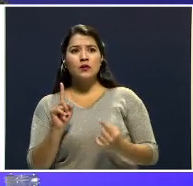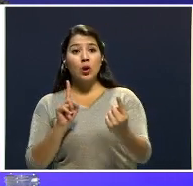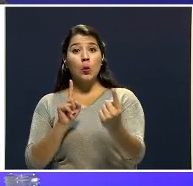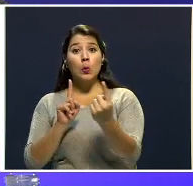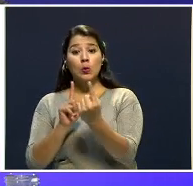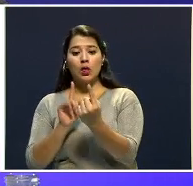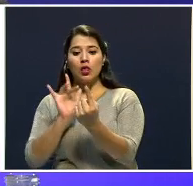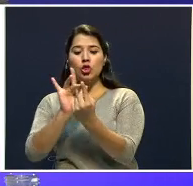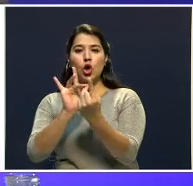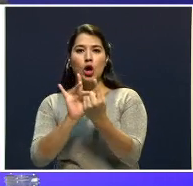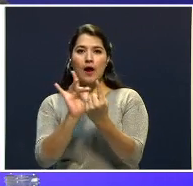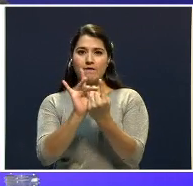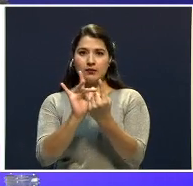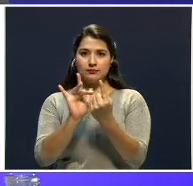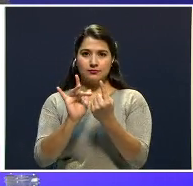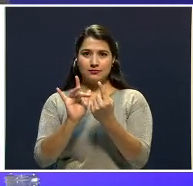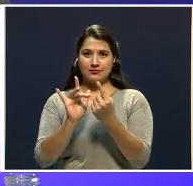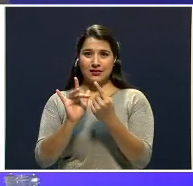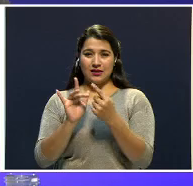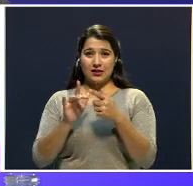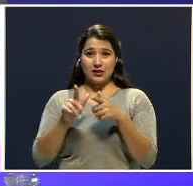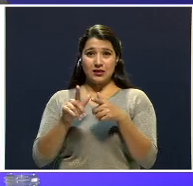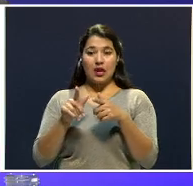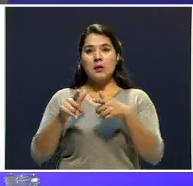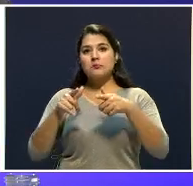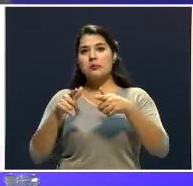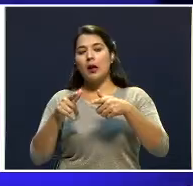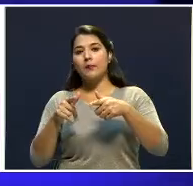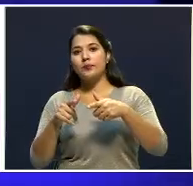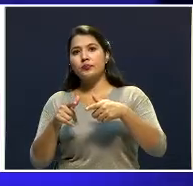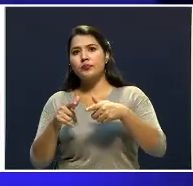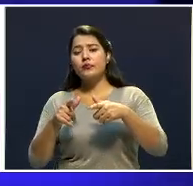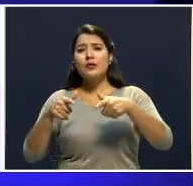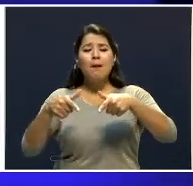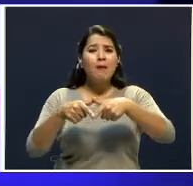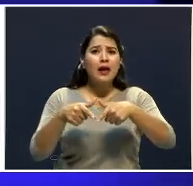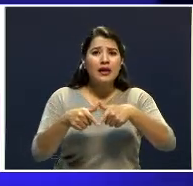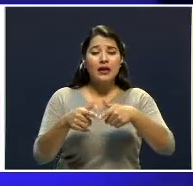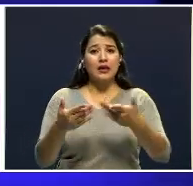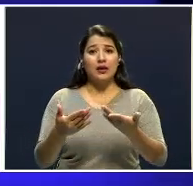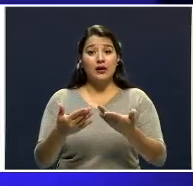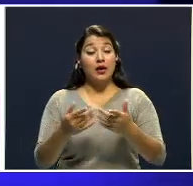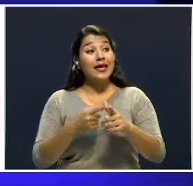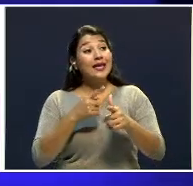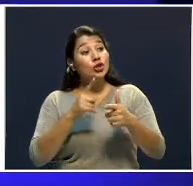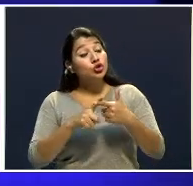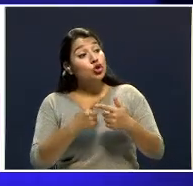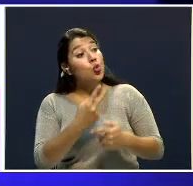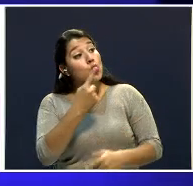íntimas. Eso se lo cuenta a la niña. O sea, una compañera de Josebel aporta, de la escuela,